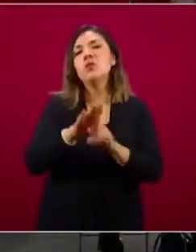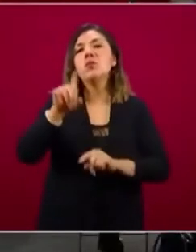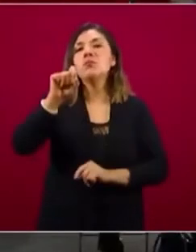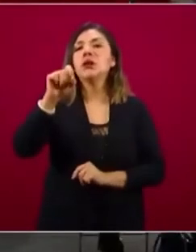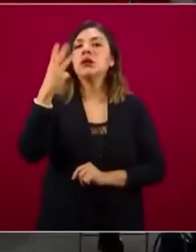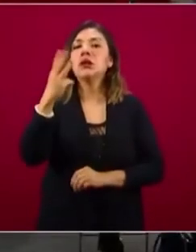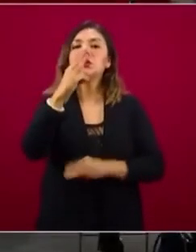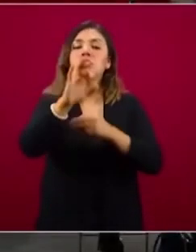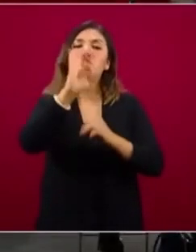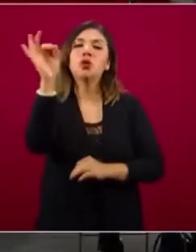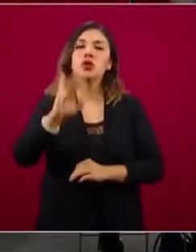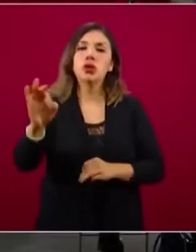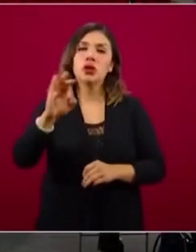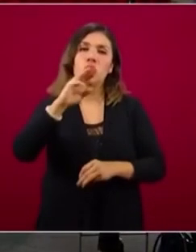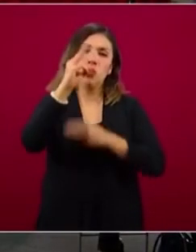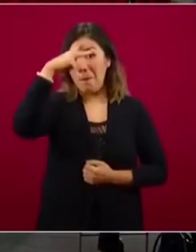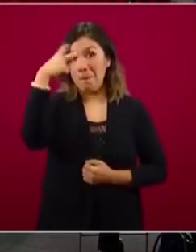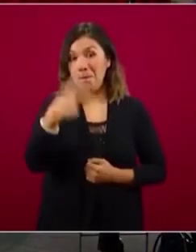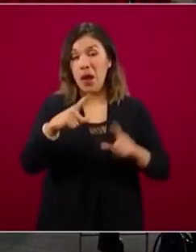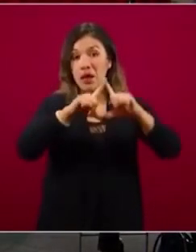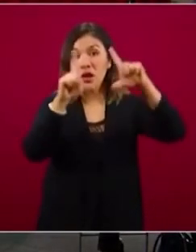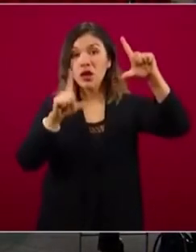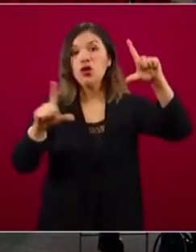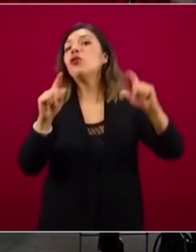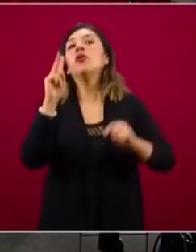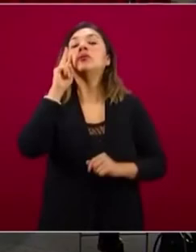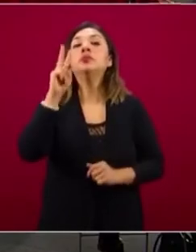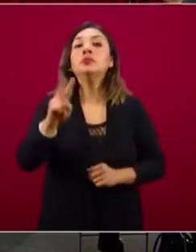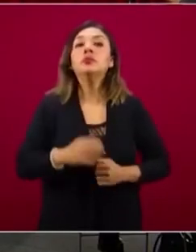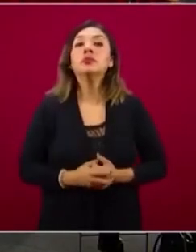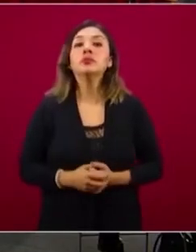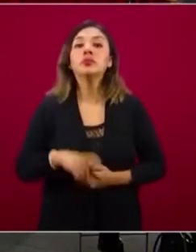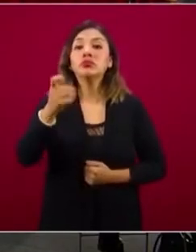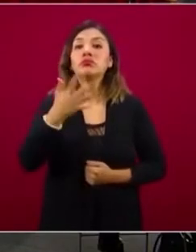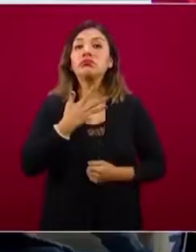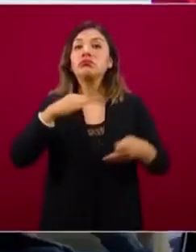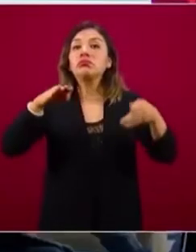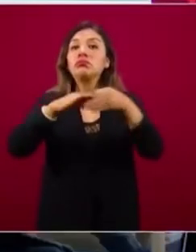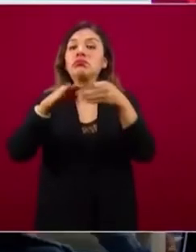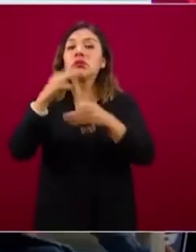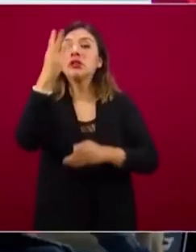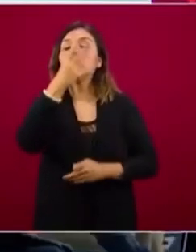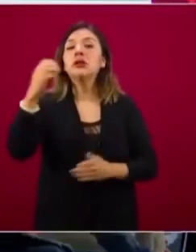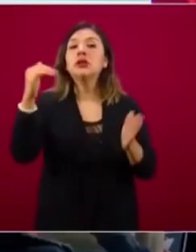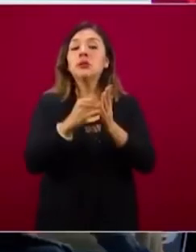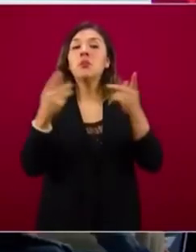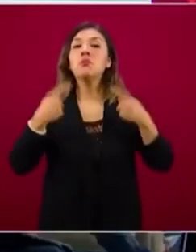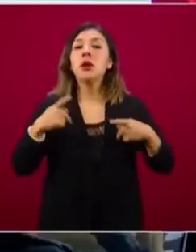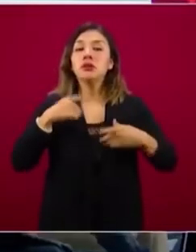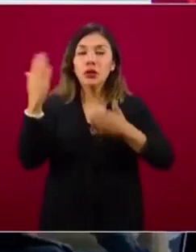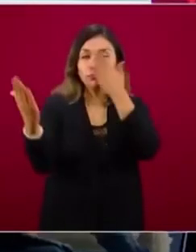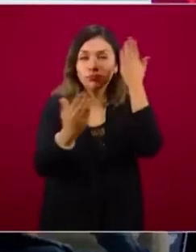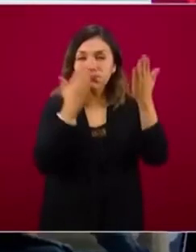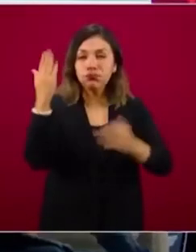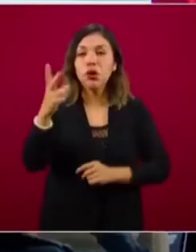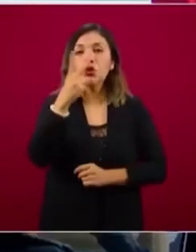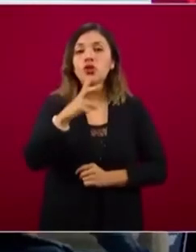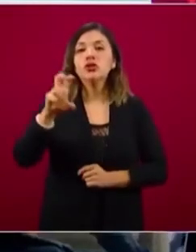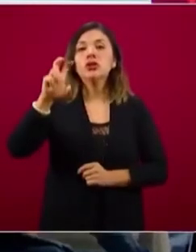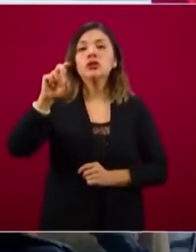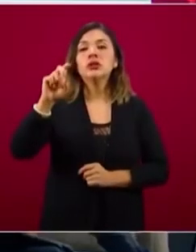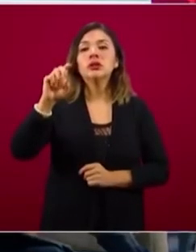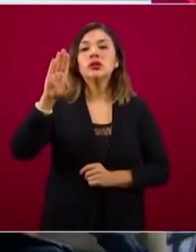nivel global para los últimos 14 días. Nos estamos acercando a las 300 mil personas estudiadas, son 293 mil